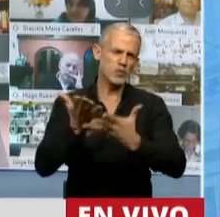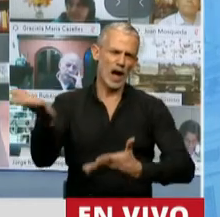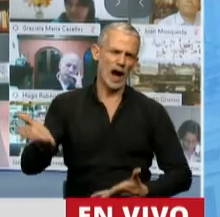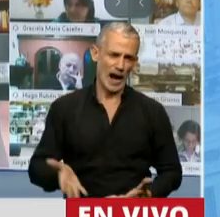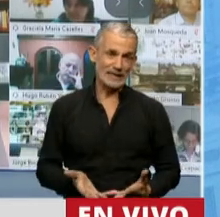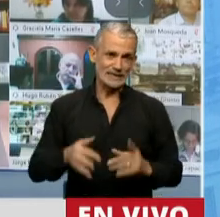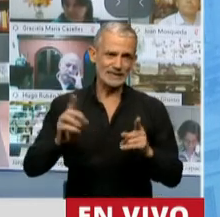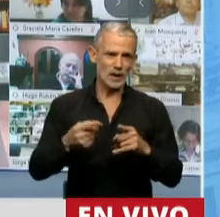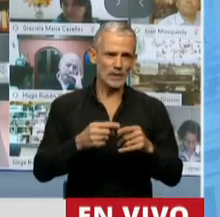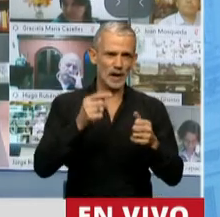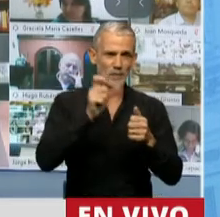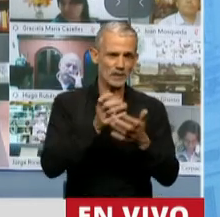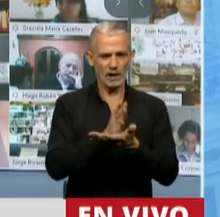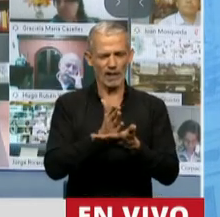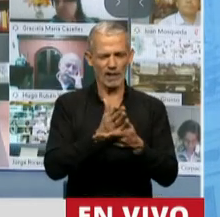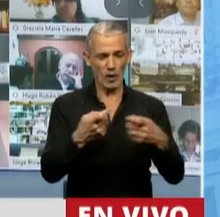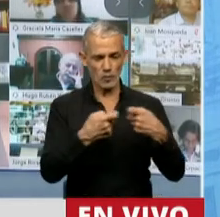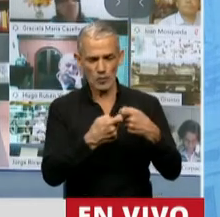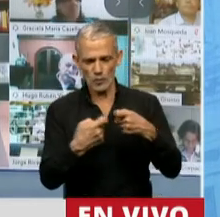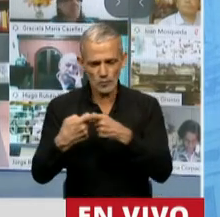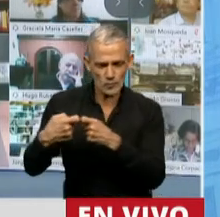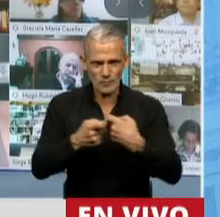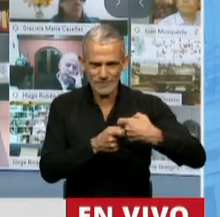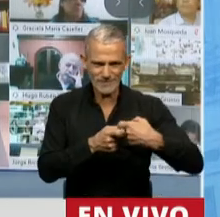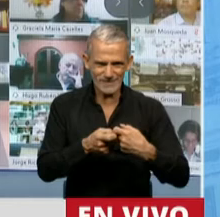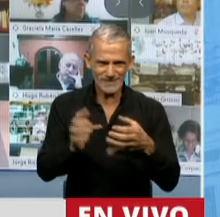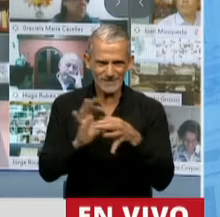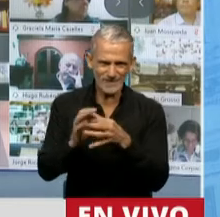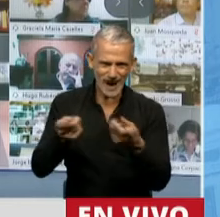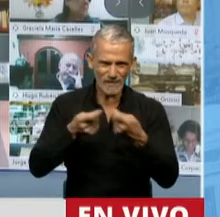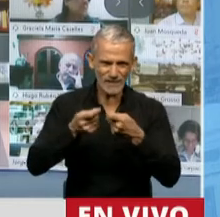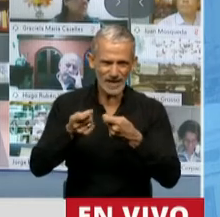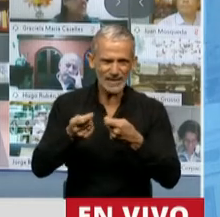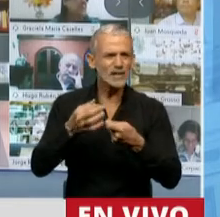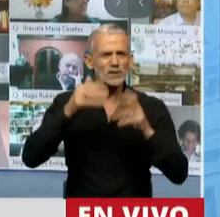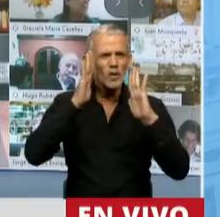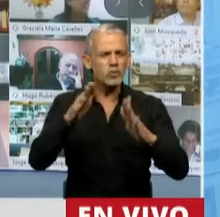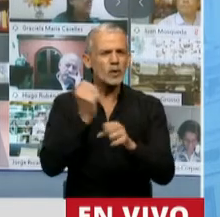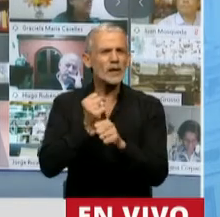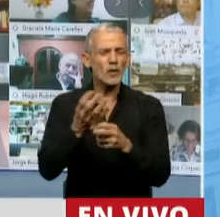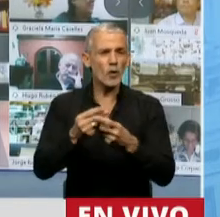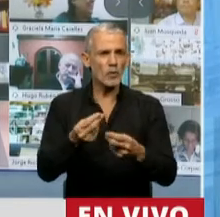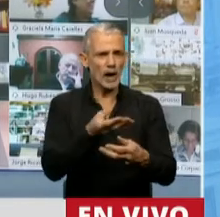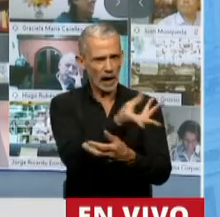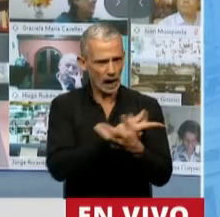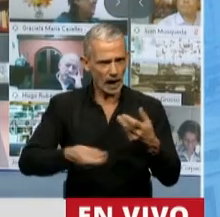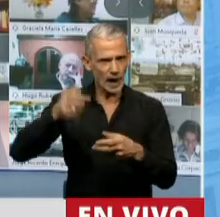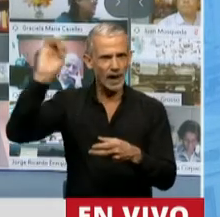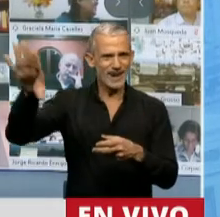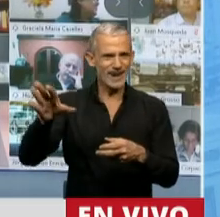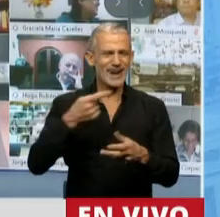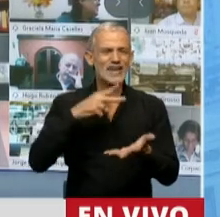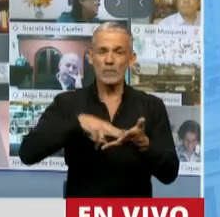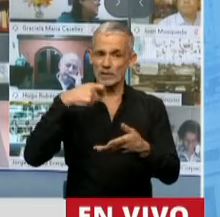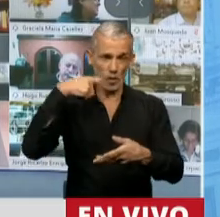existencia de intermediarios estrechamente vinculados al mundo de las finanzas globales dedicados a facilitar la fuga y la evasión